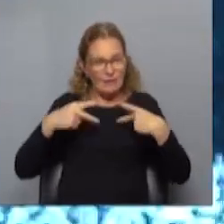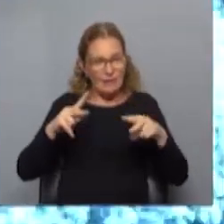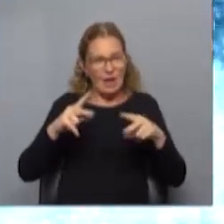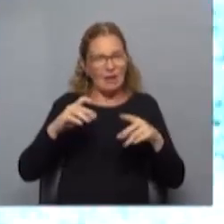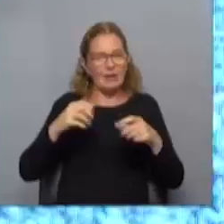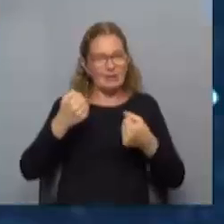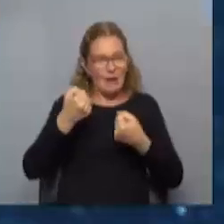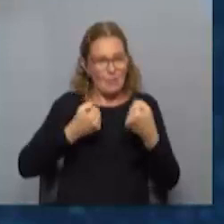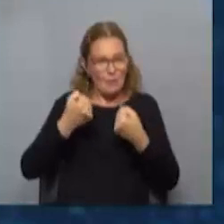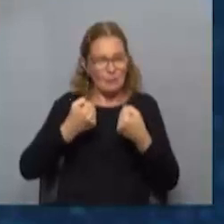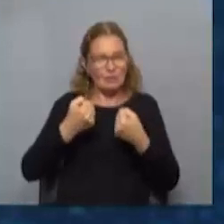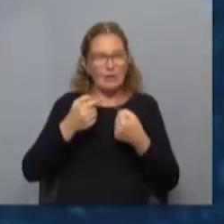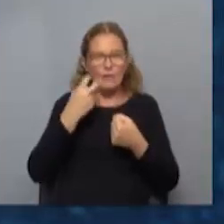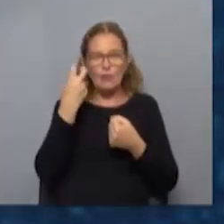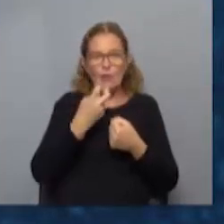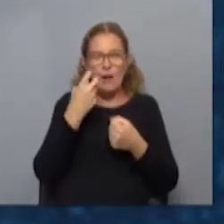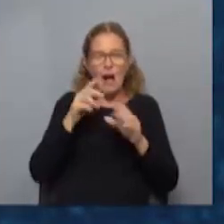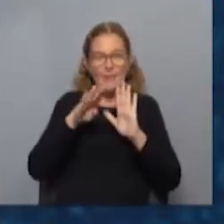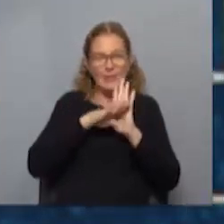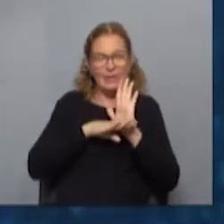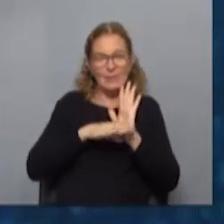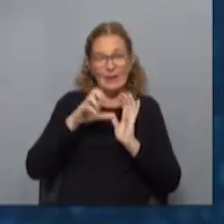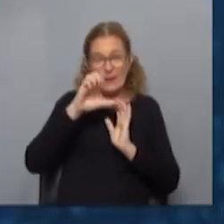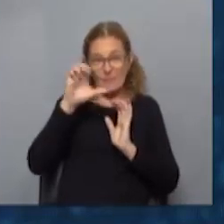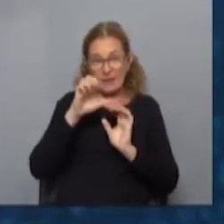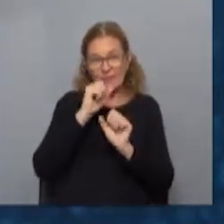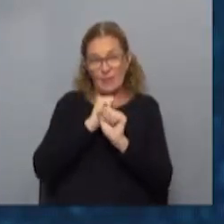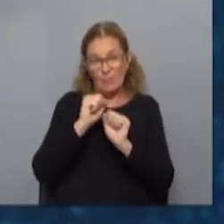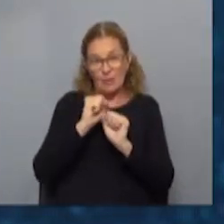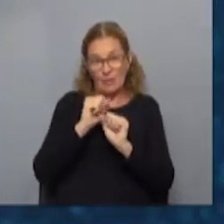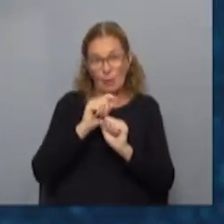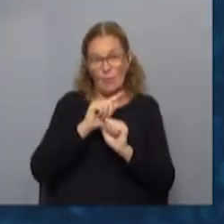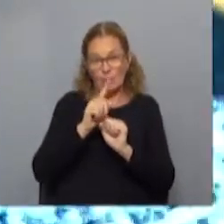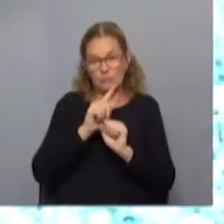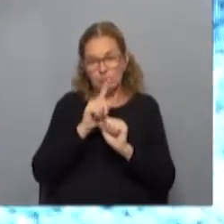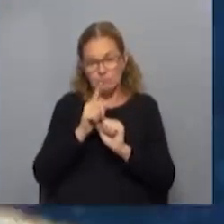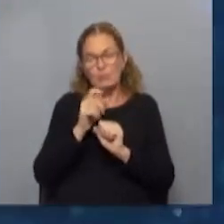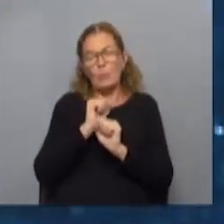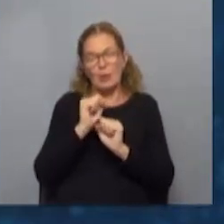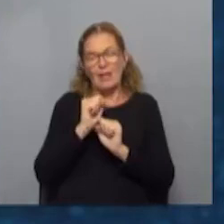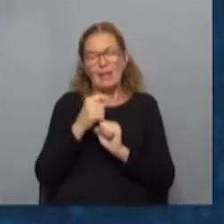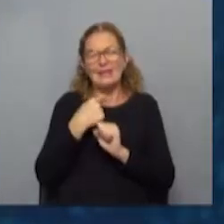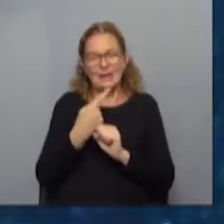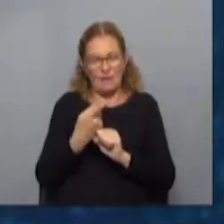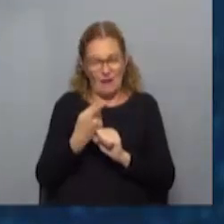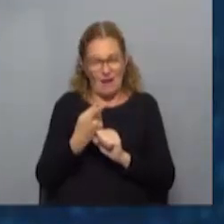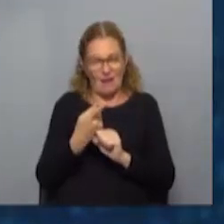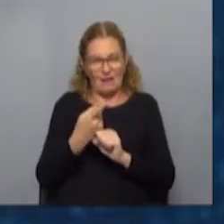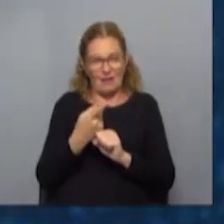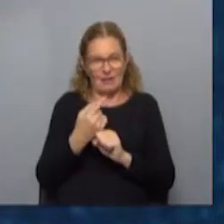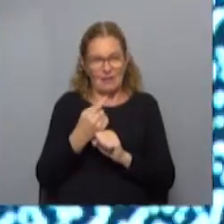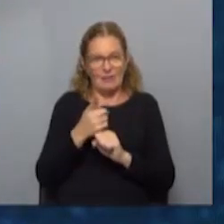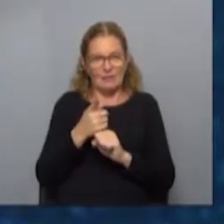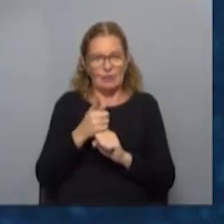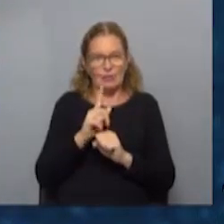el transporte, se buscó una medida para que a esas empresas les pueda mover la aguja, como se dice normalmente. El IVA, si no tenés venta,